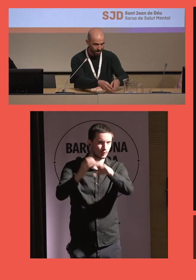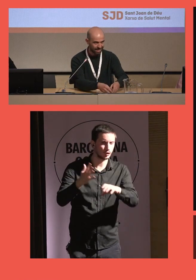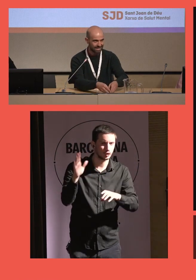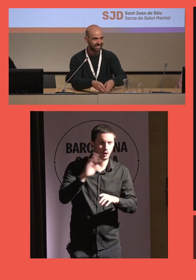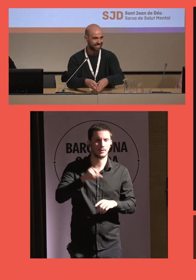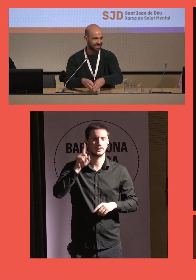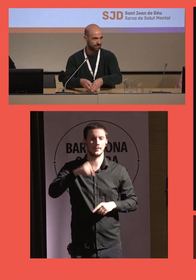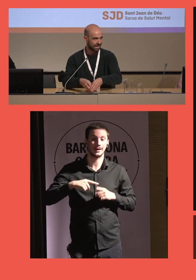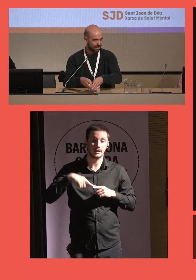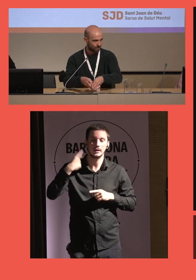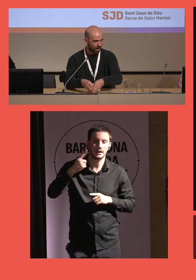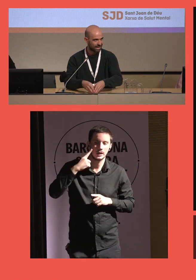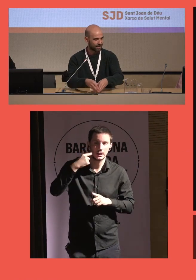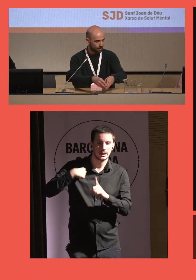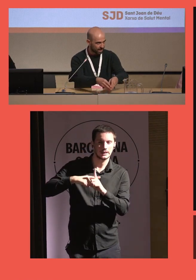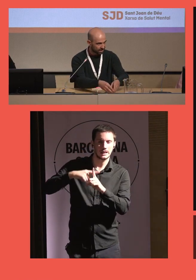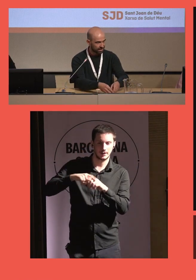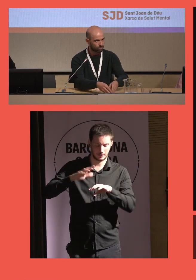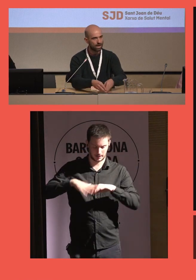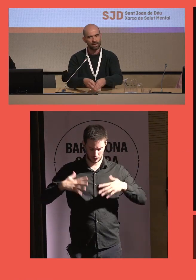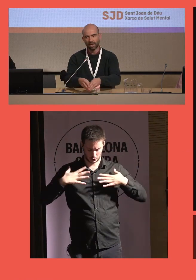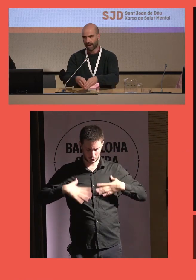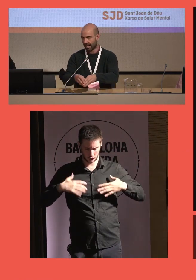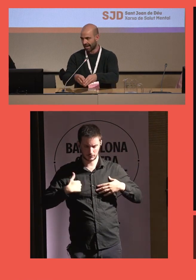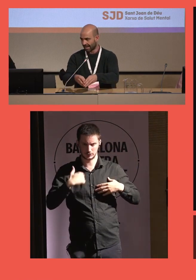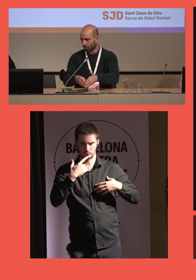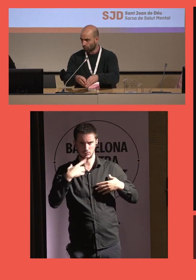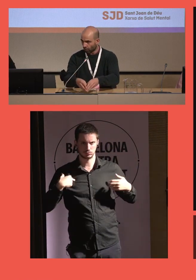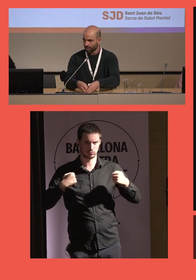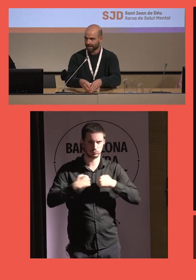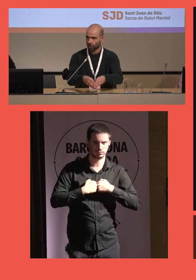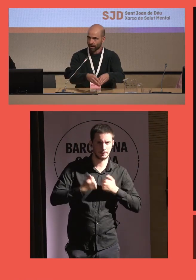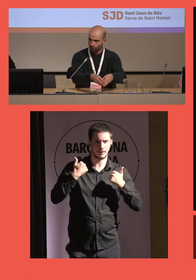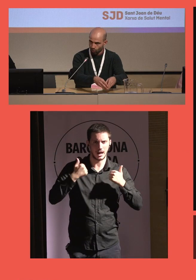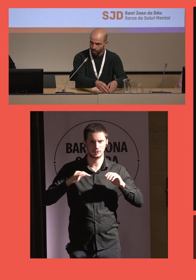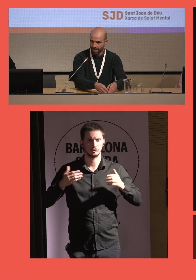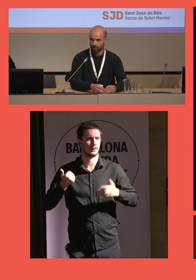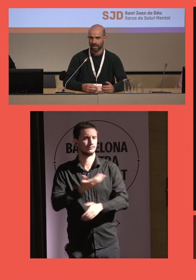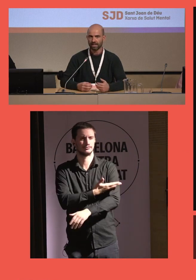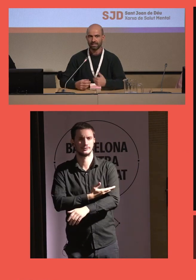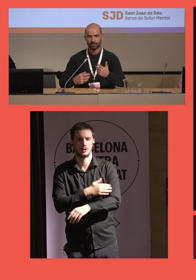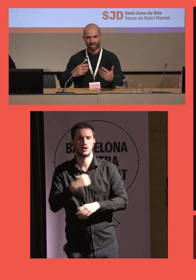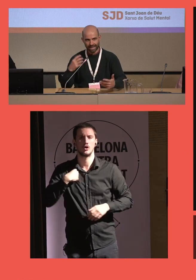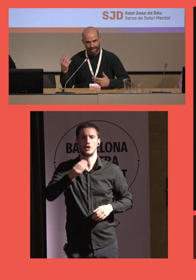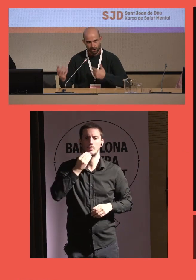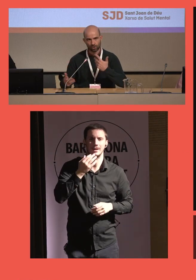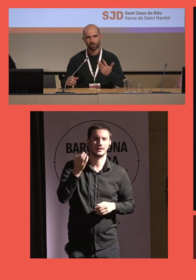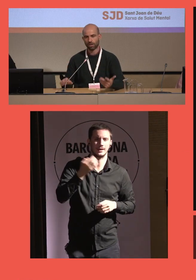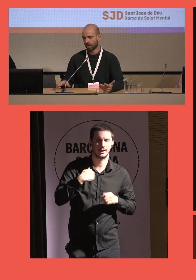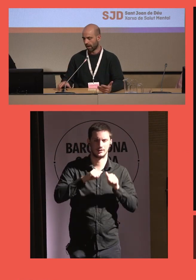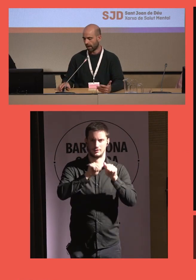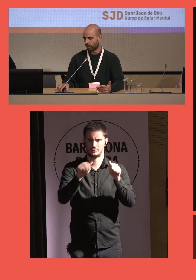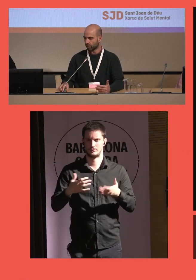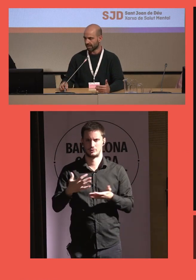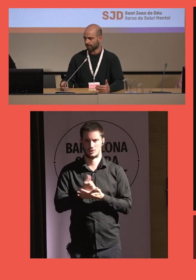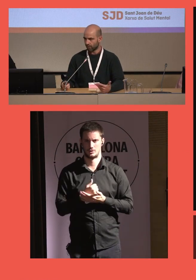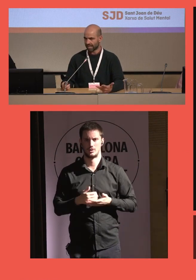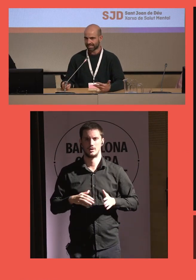temperatura iba a hacer el día siguiente para adecuar la ropa tal cual dónde iban a comer o cómo iban a comer de manera que ellos